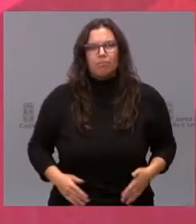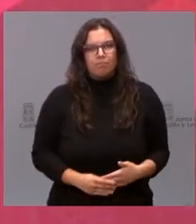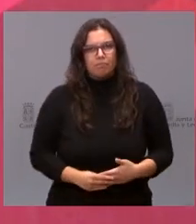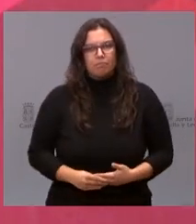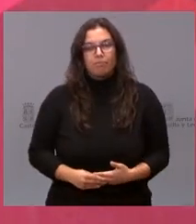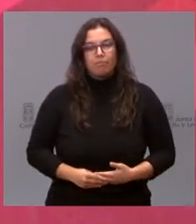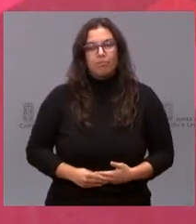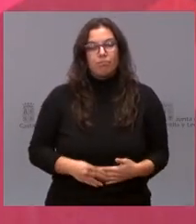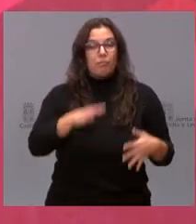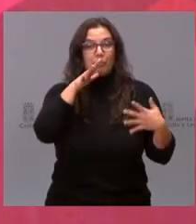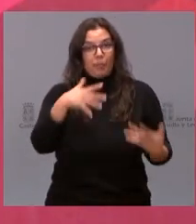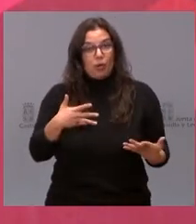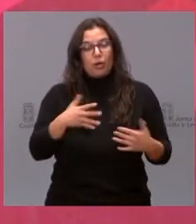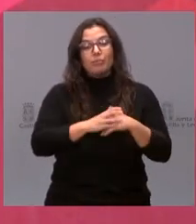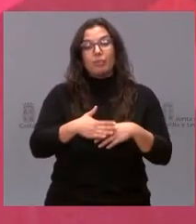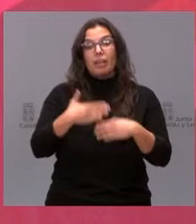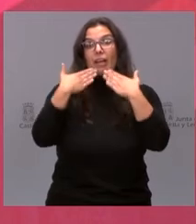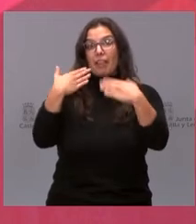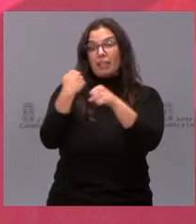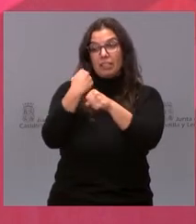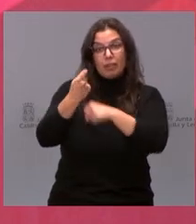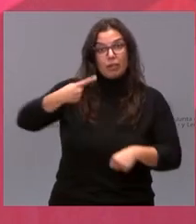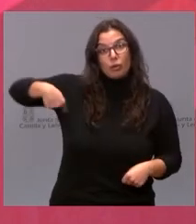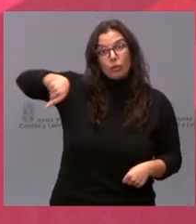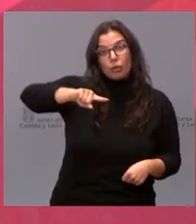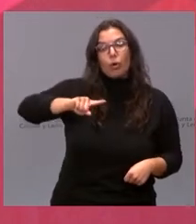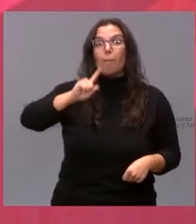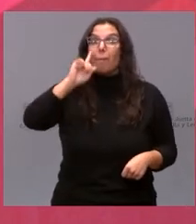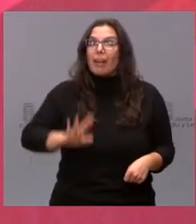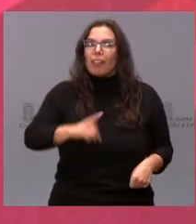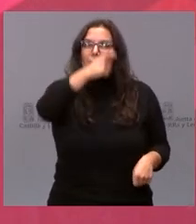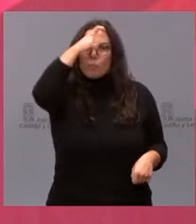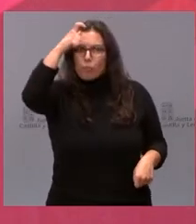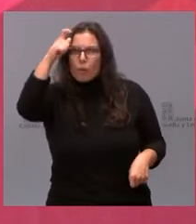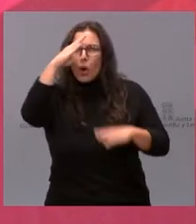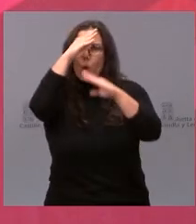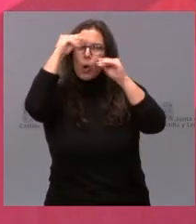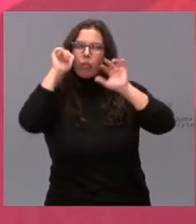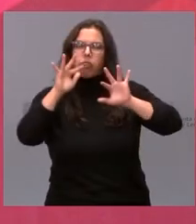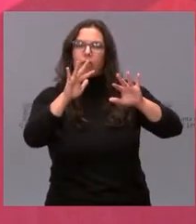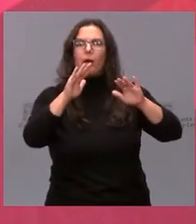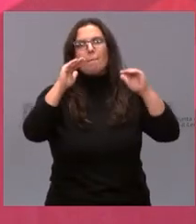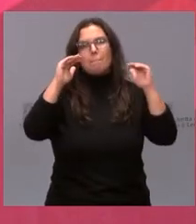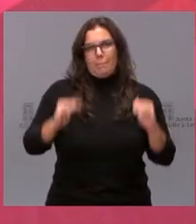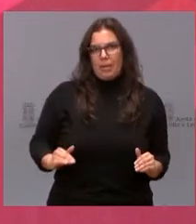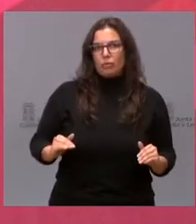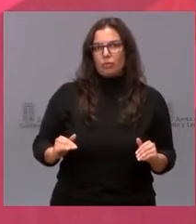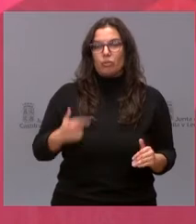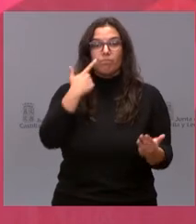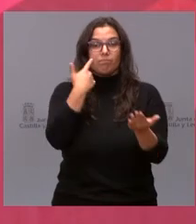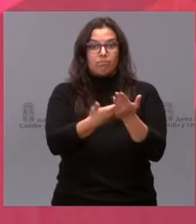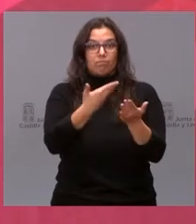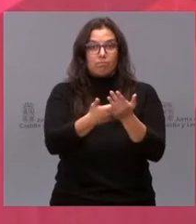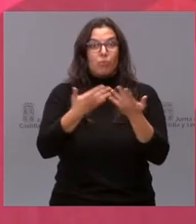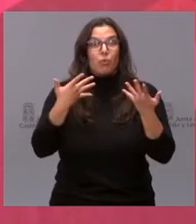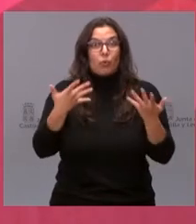Actualmente, gracias a su labor, parece que nuestros municipios están menos olvidados y muestra de ello es que